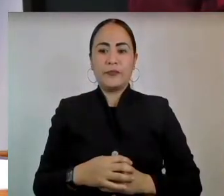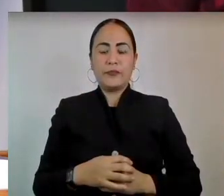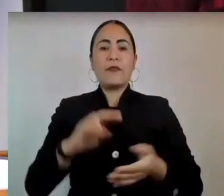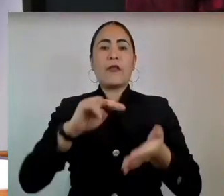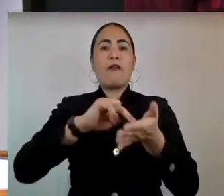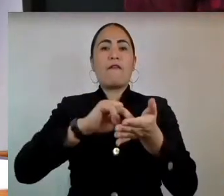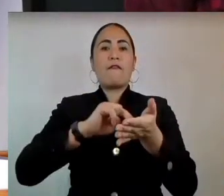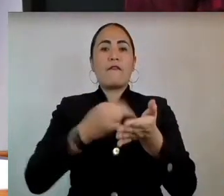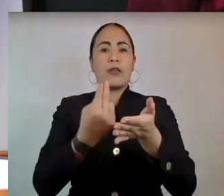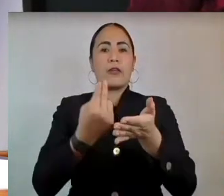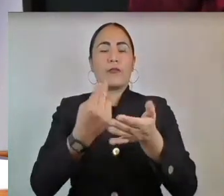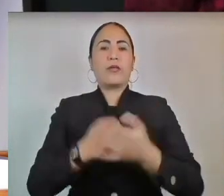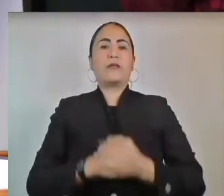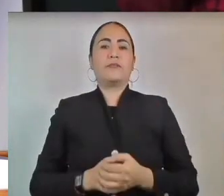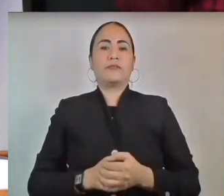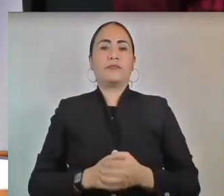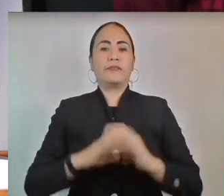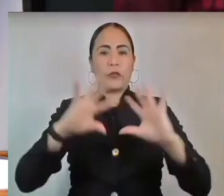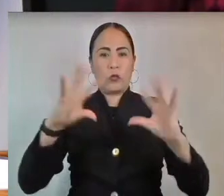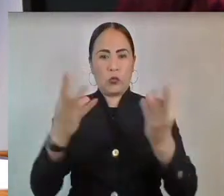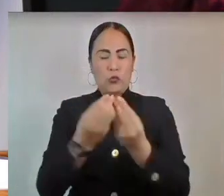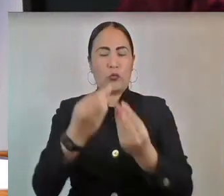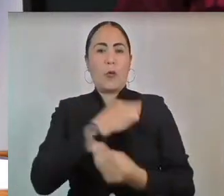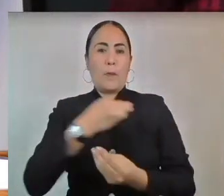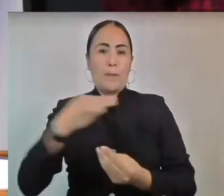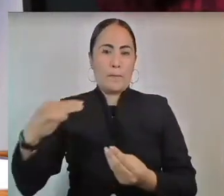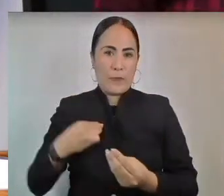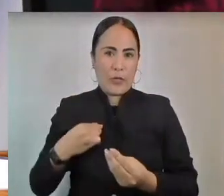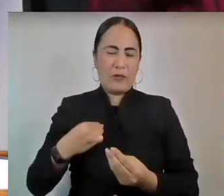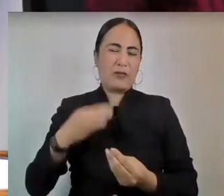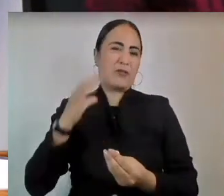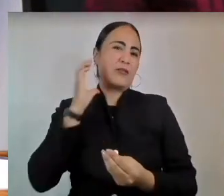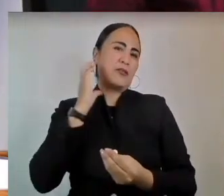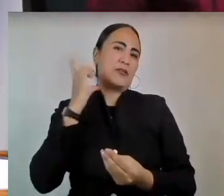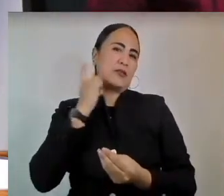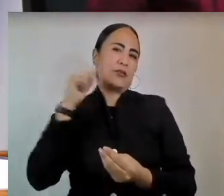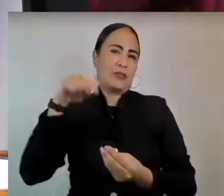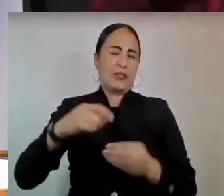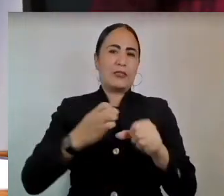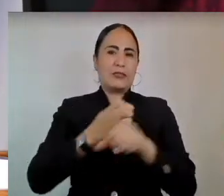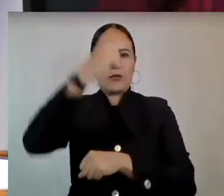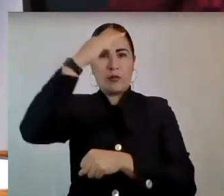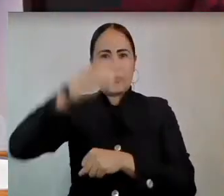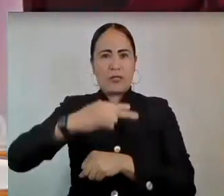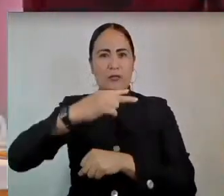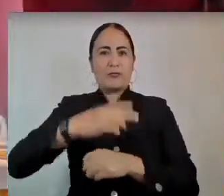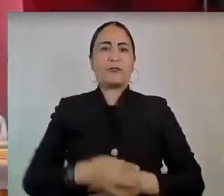Firman integrantes de la 60ª Legislatura del Estado de México. Sería cuanta.